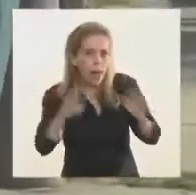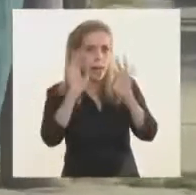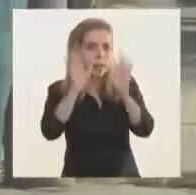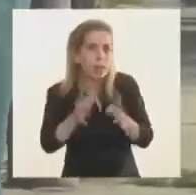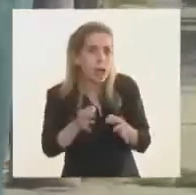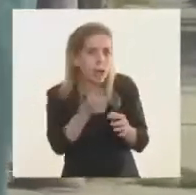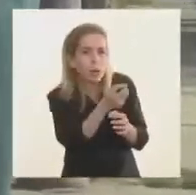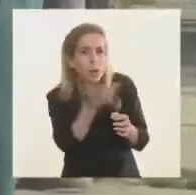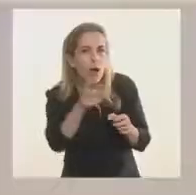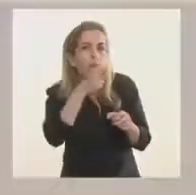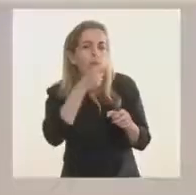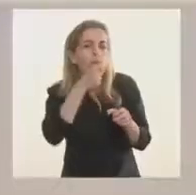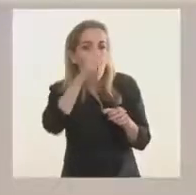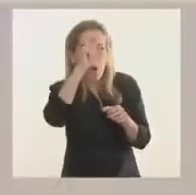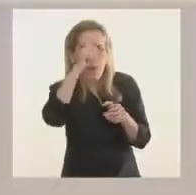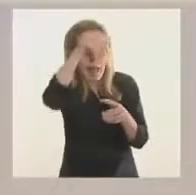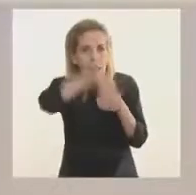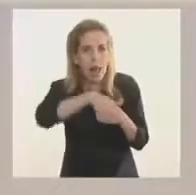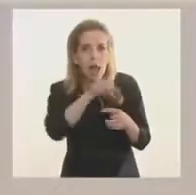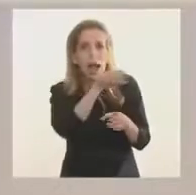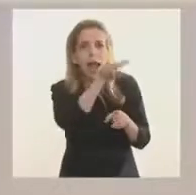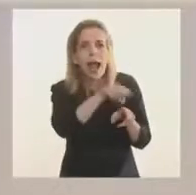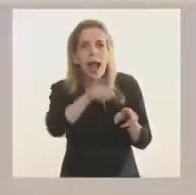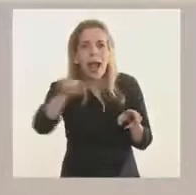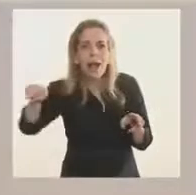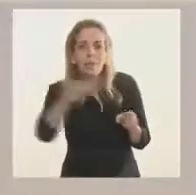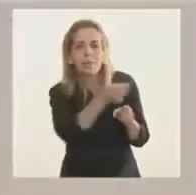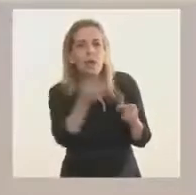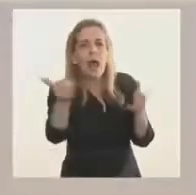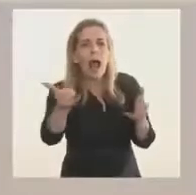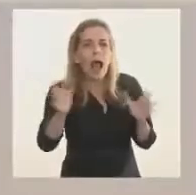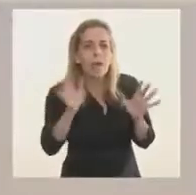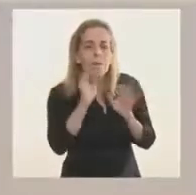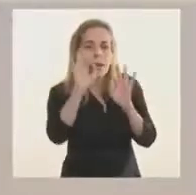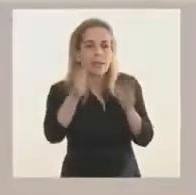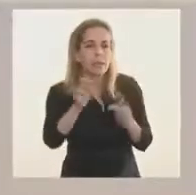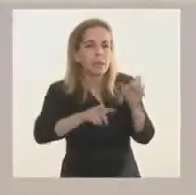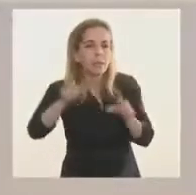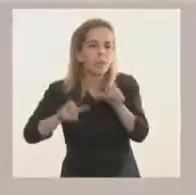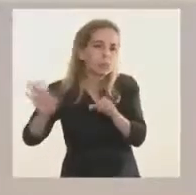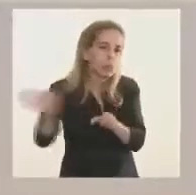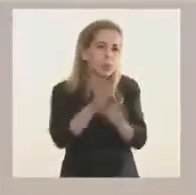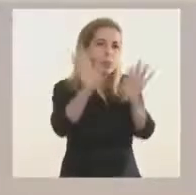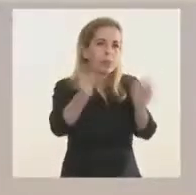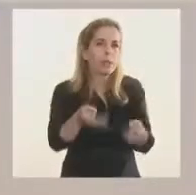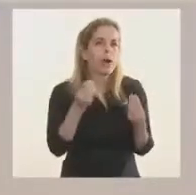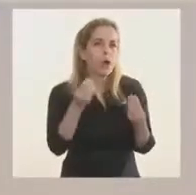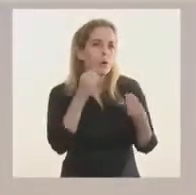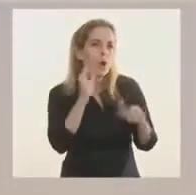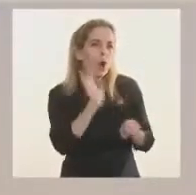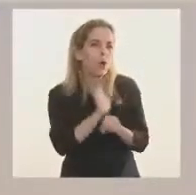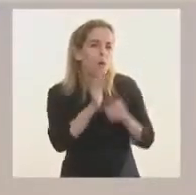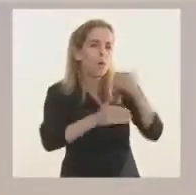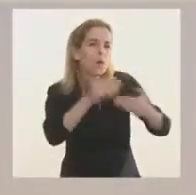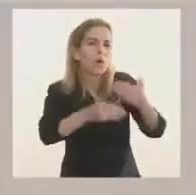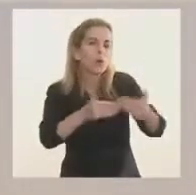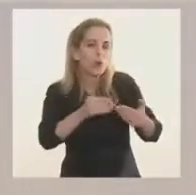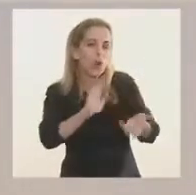camas tenemos, para que todos sepamos cómo es el proceso y la evolución que vamos teniendo.